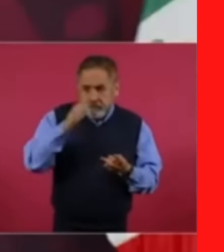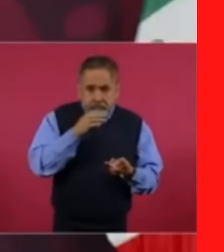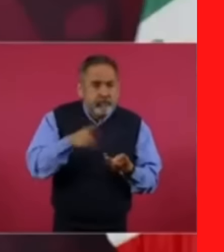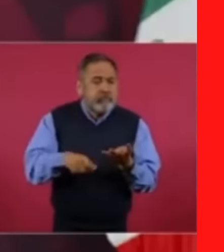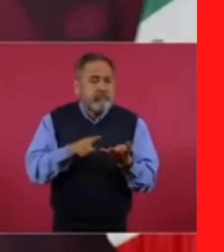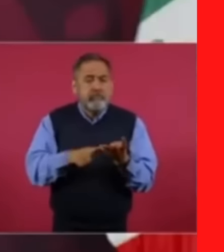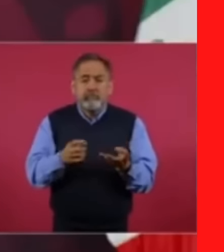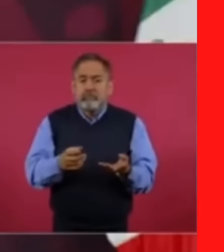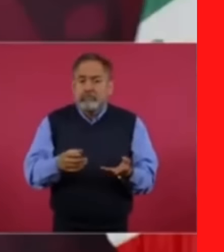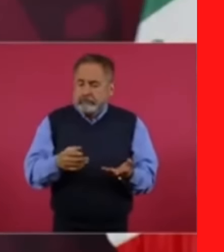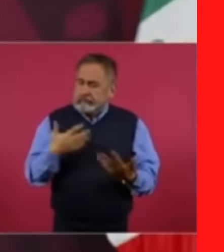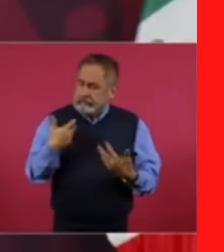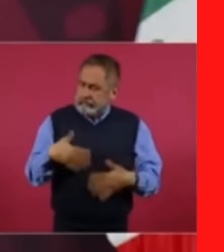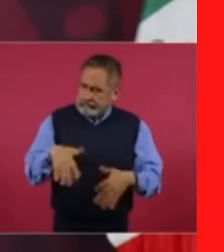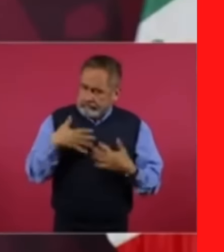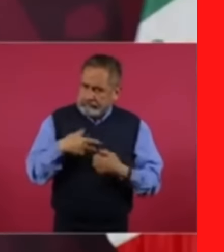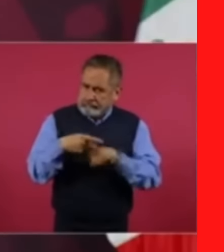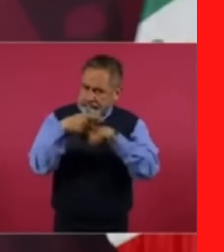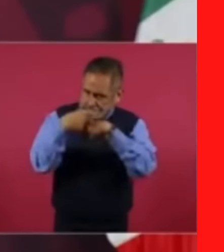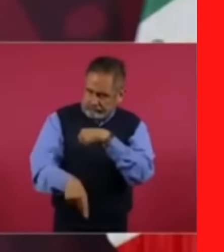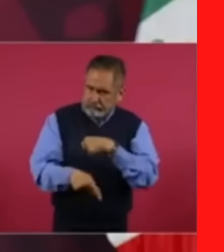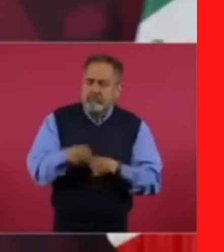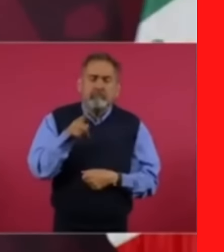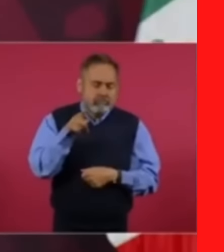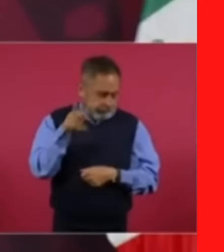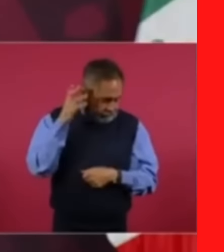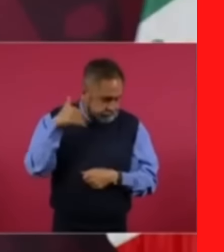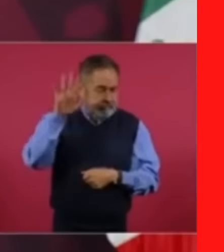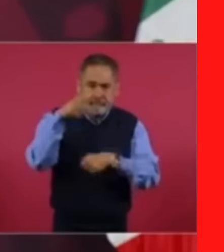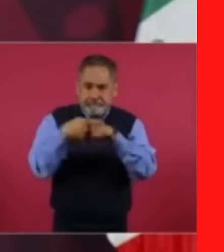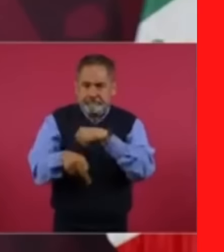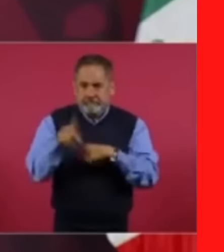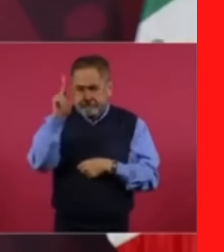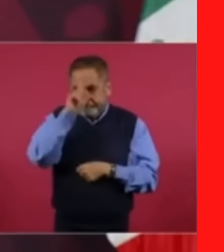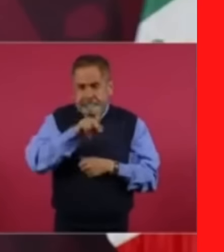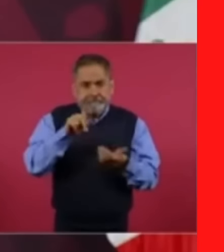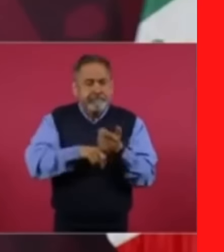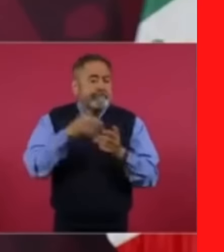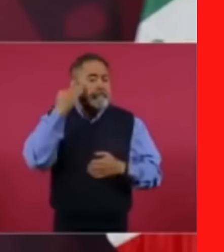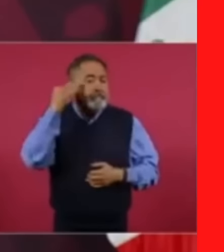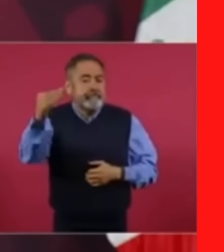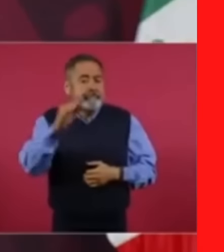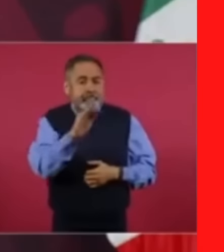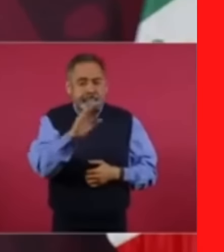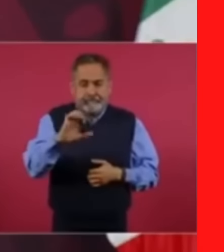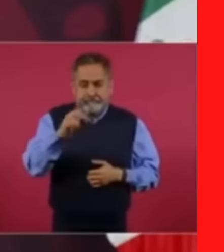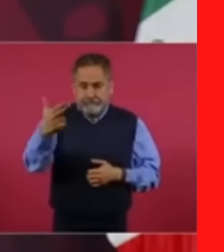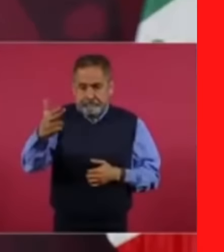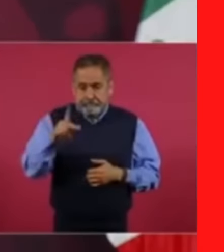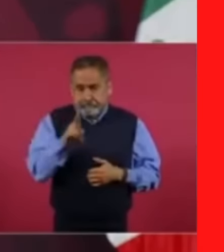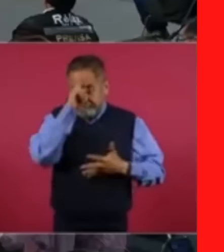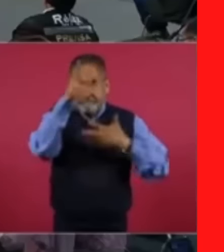esa situación de violencia